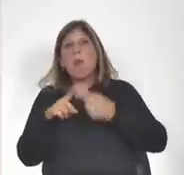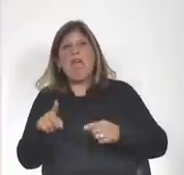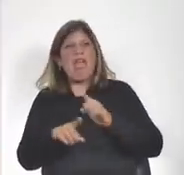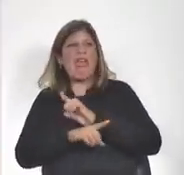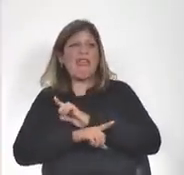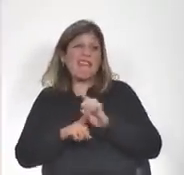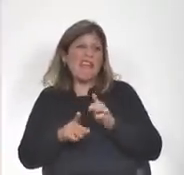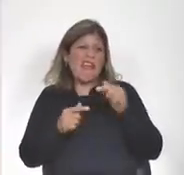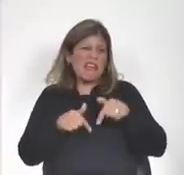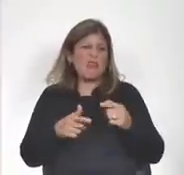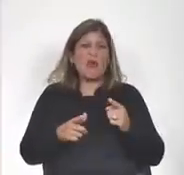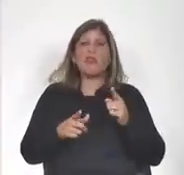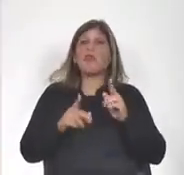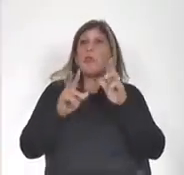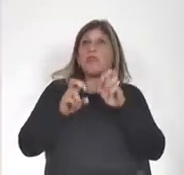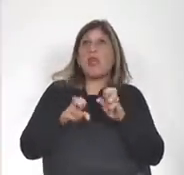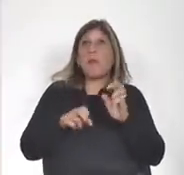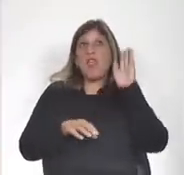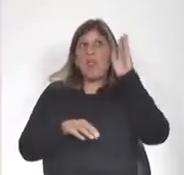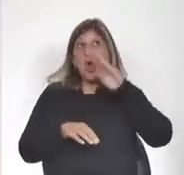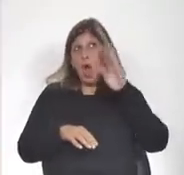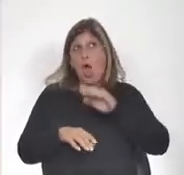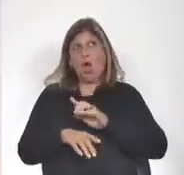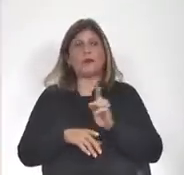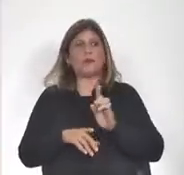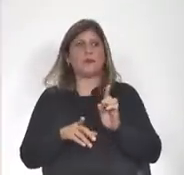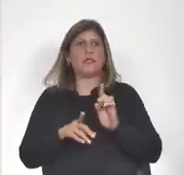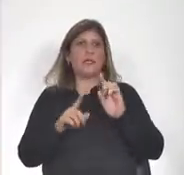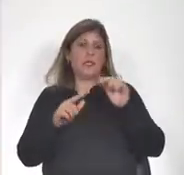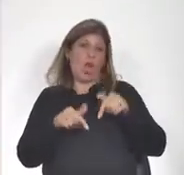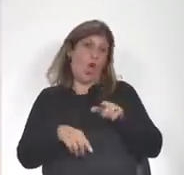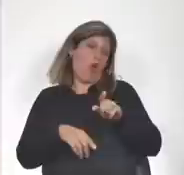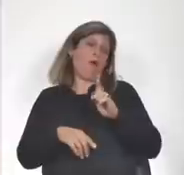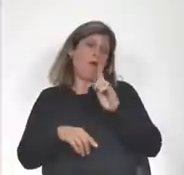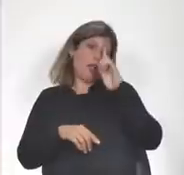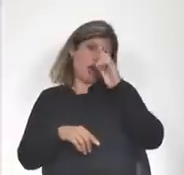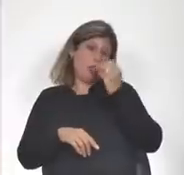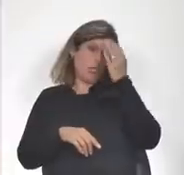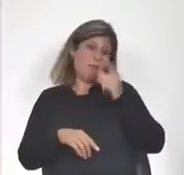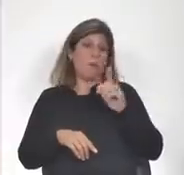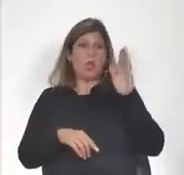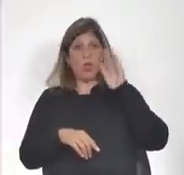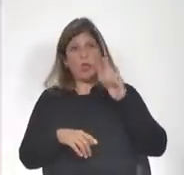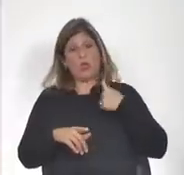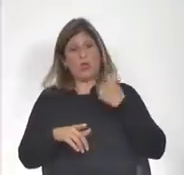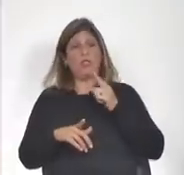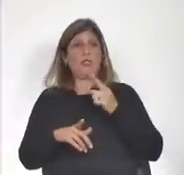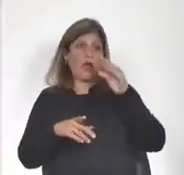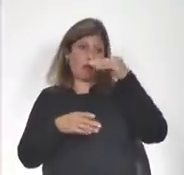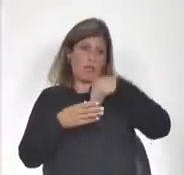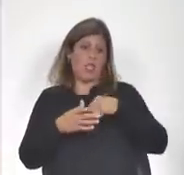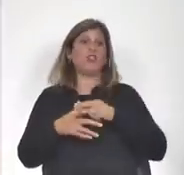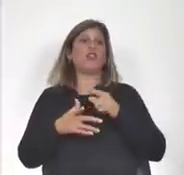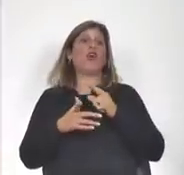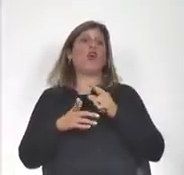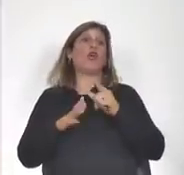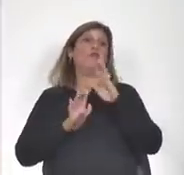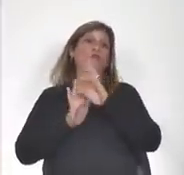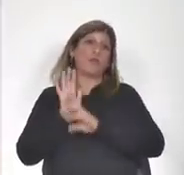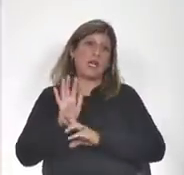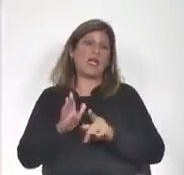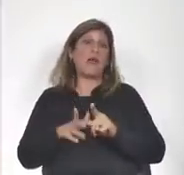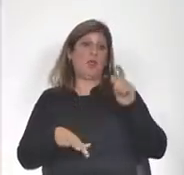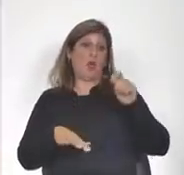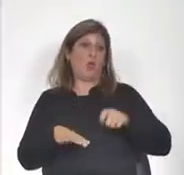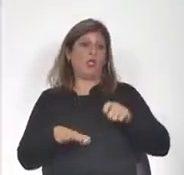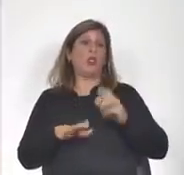una cuestión de honor. Obviamente que el concepto del honor es un concepto que está incorporado en nuestro ordenamiento jurídico y que tiene que ver también con un